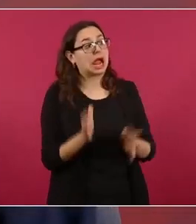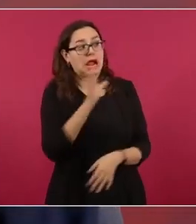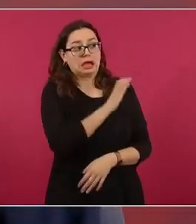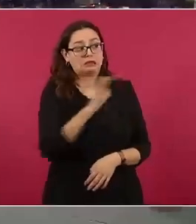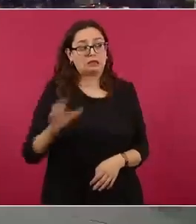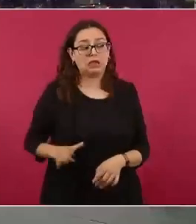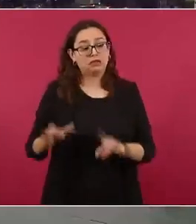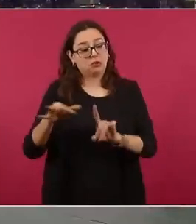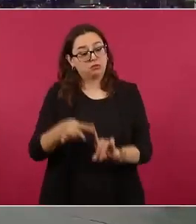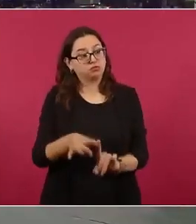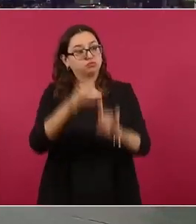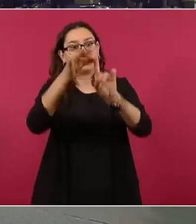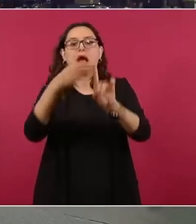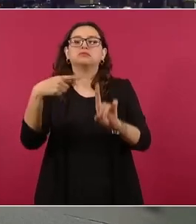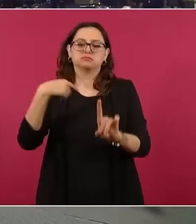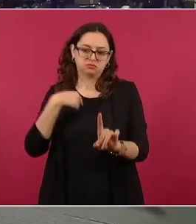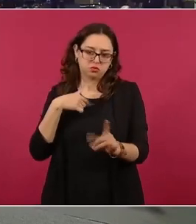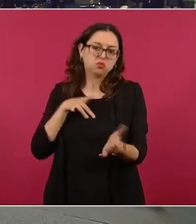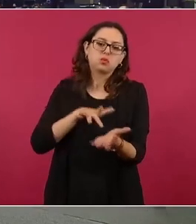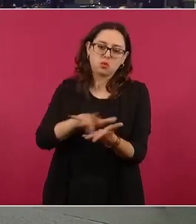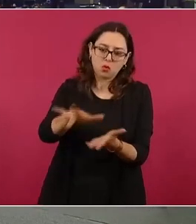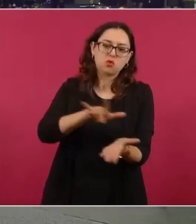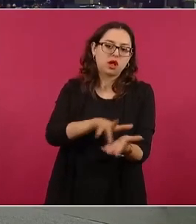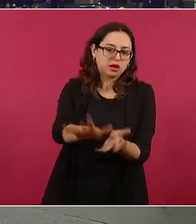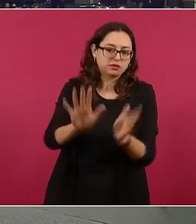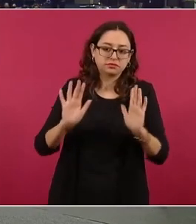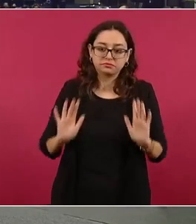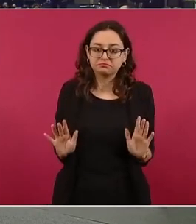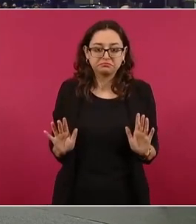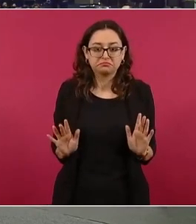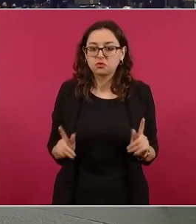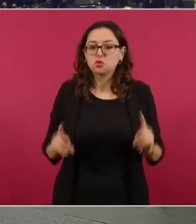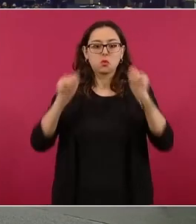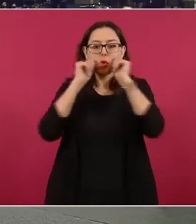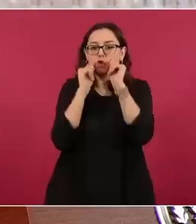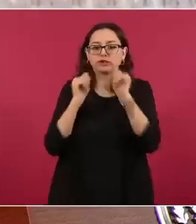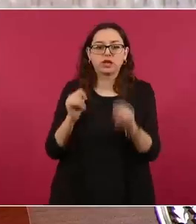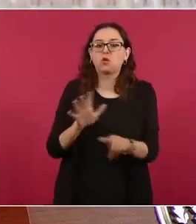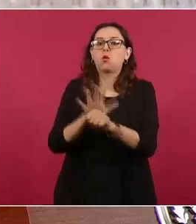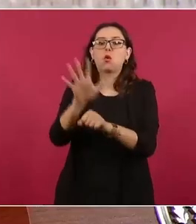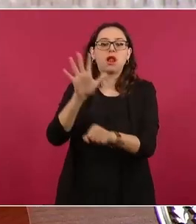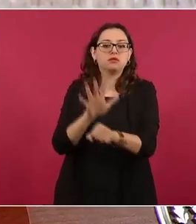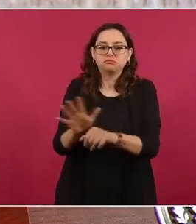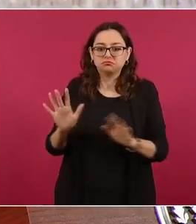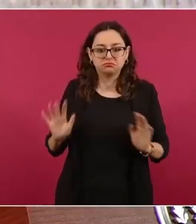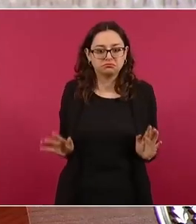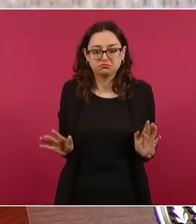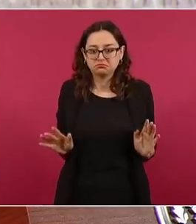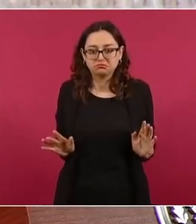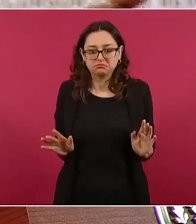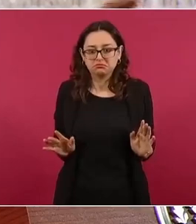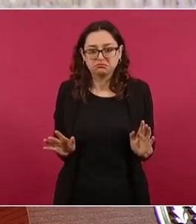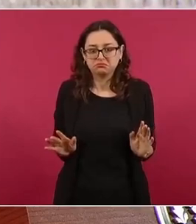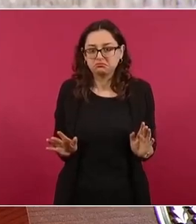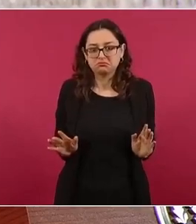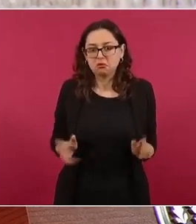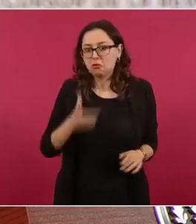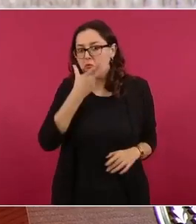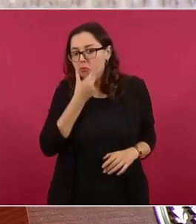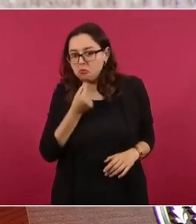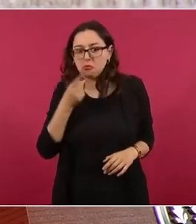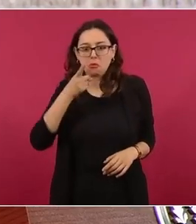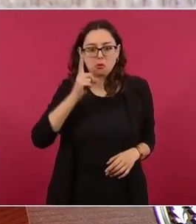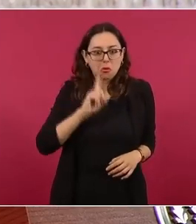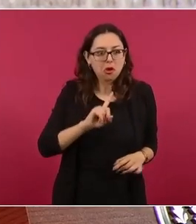que gane la encuesta sea quien sea